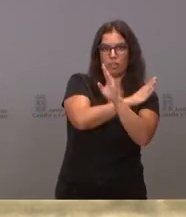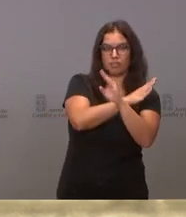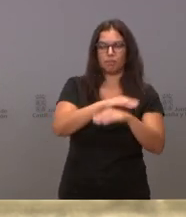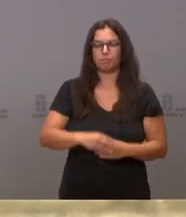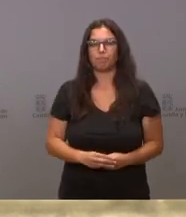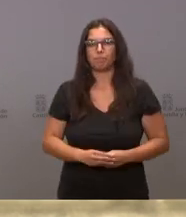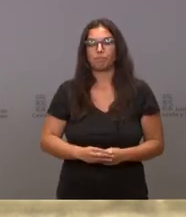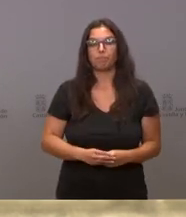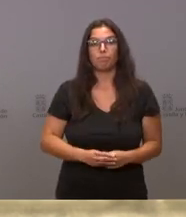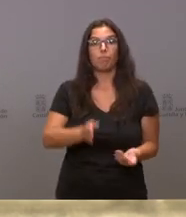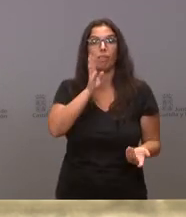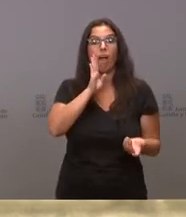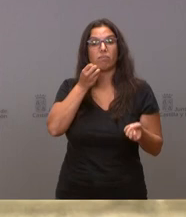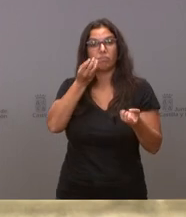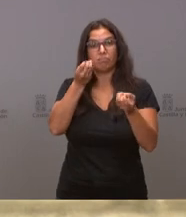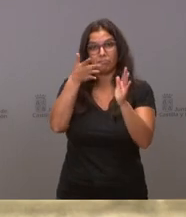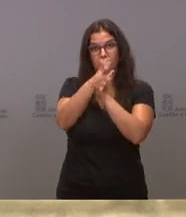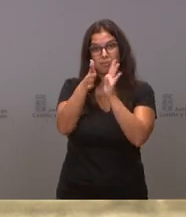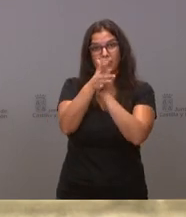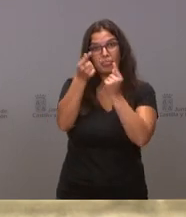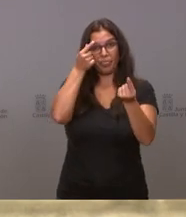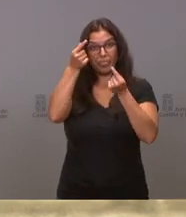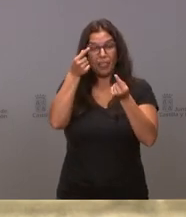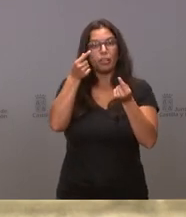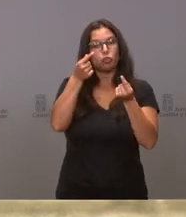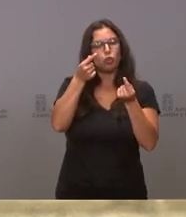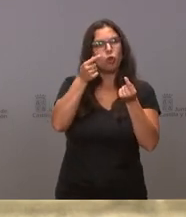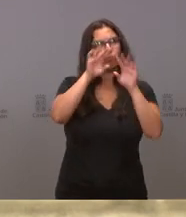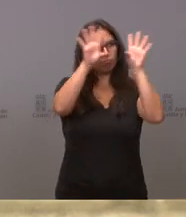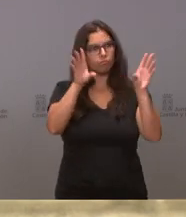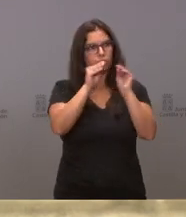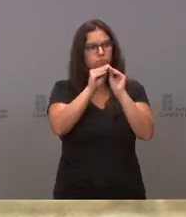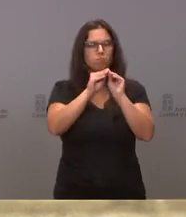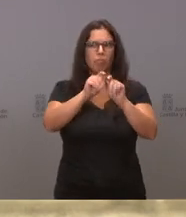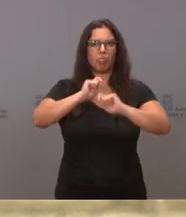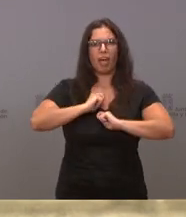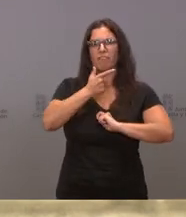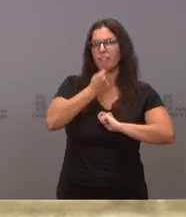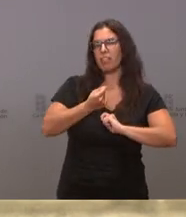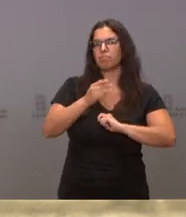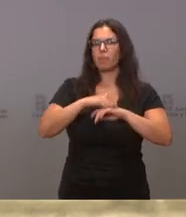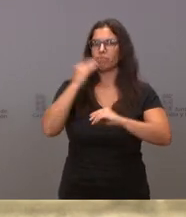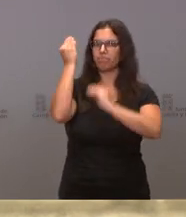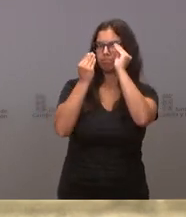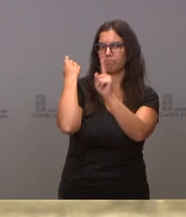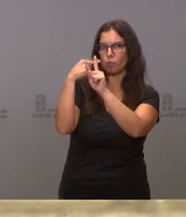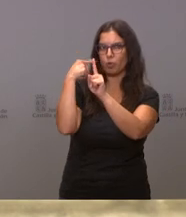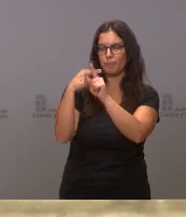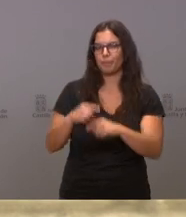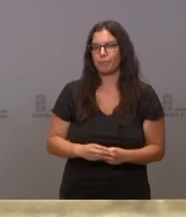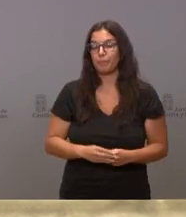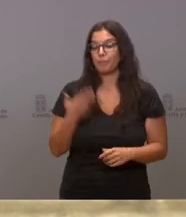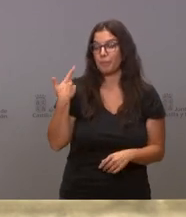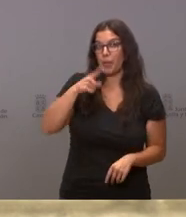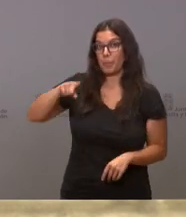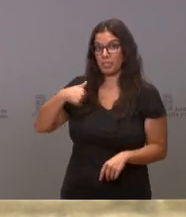datos que les he explicado a todos ustedes nos invitan al optimismo. Dije hace unos meses que